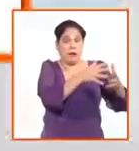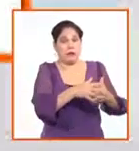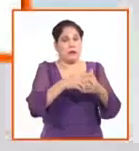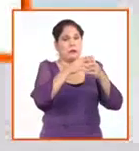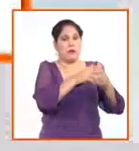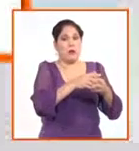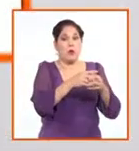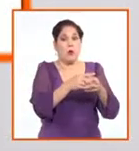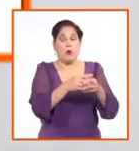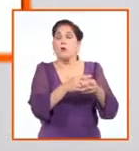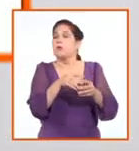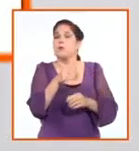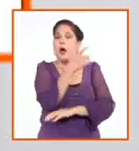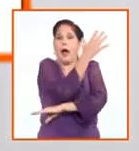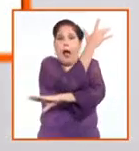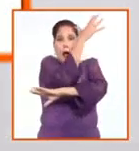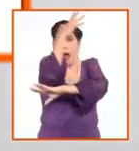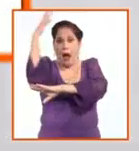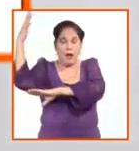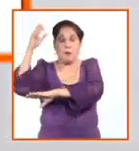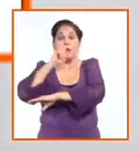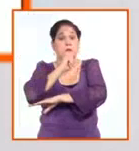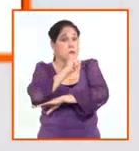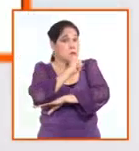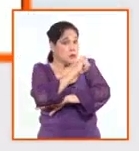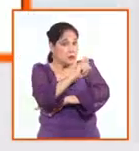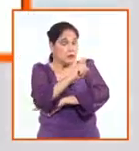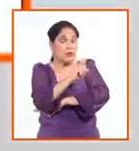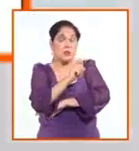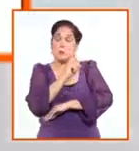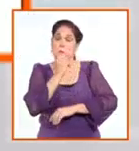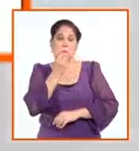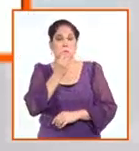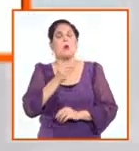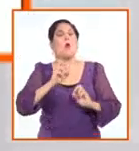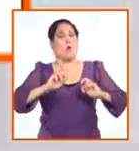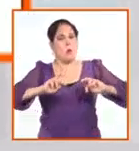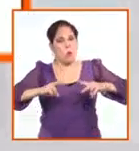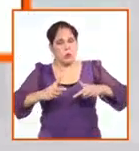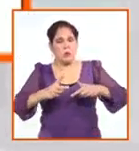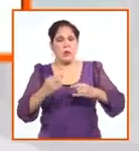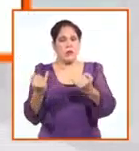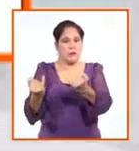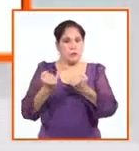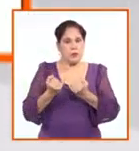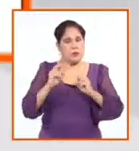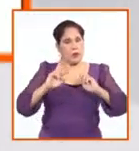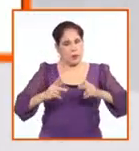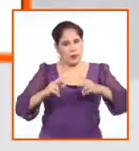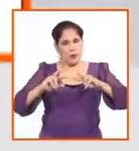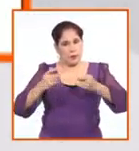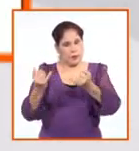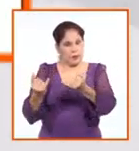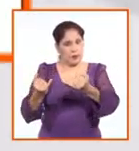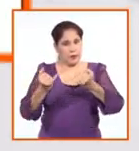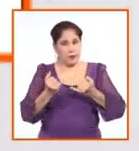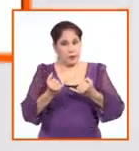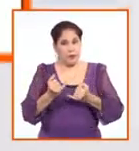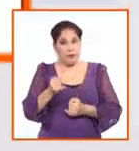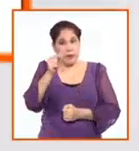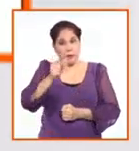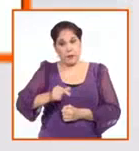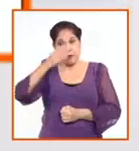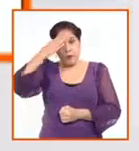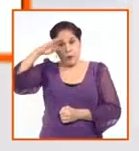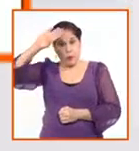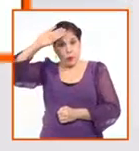en condiciones infrumanas, son reiteradas las noticias donde aparecen cubanos y otras